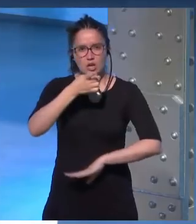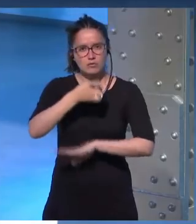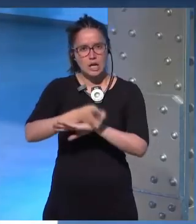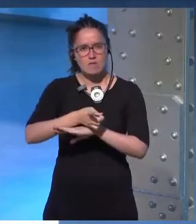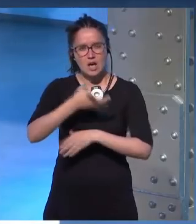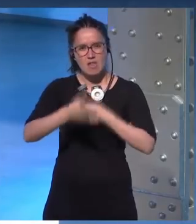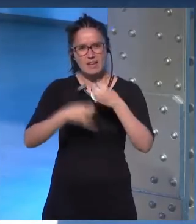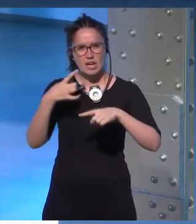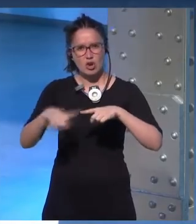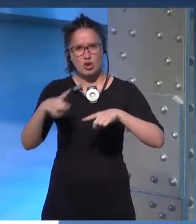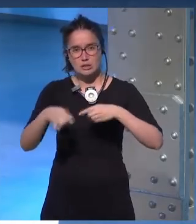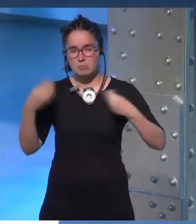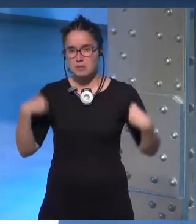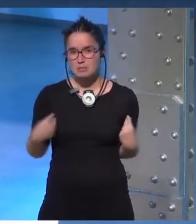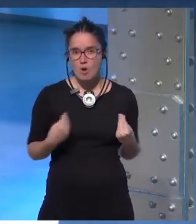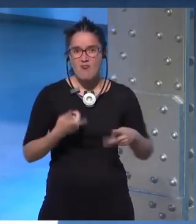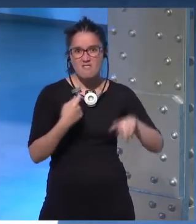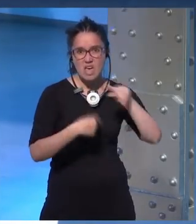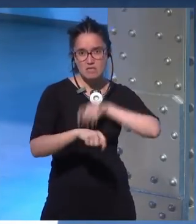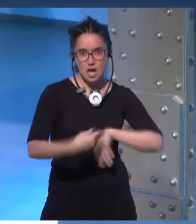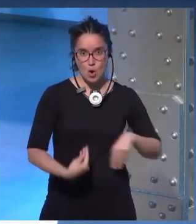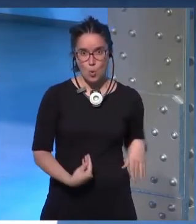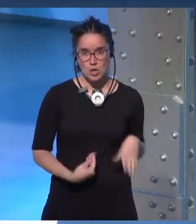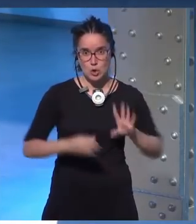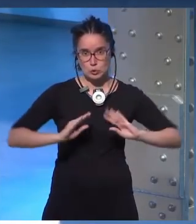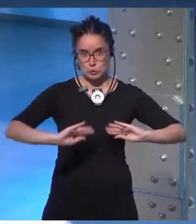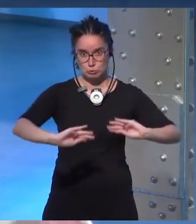a hacer cosas pues como eso vender su útero